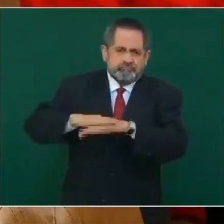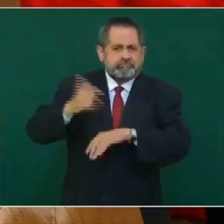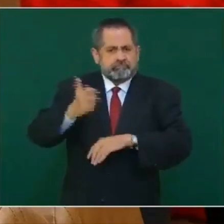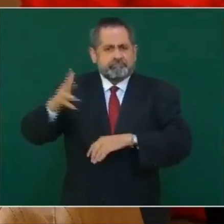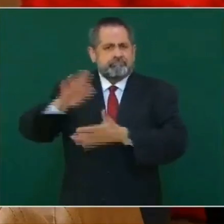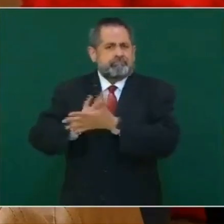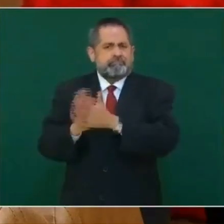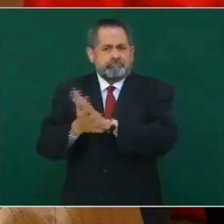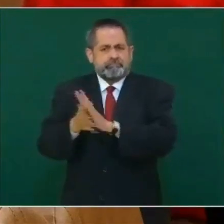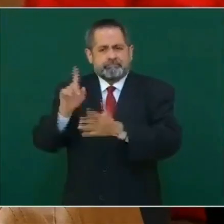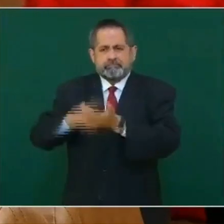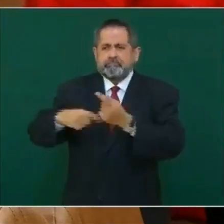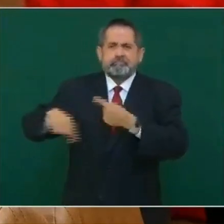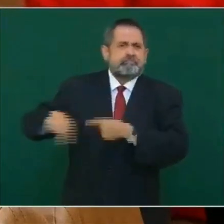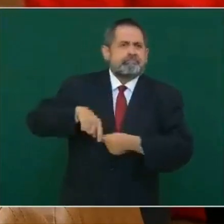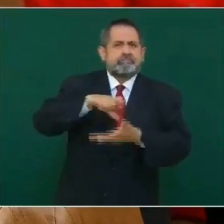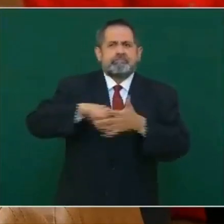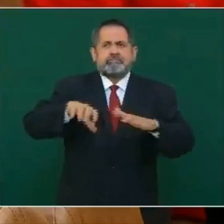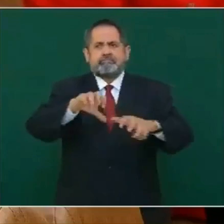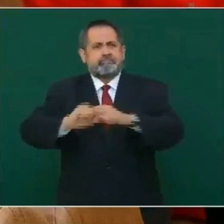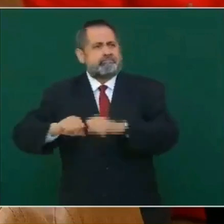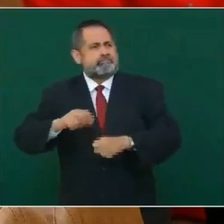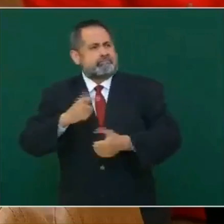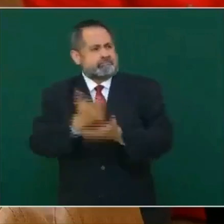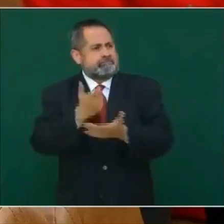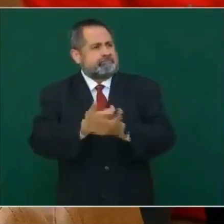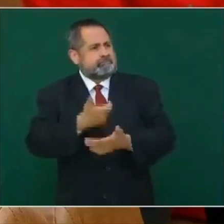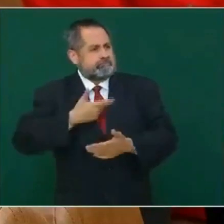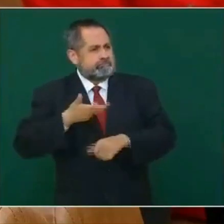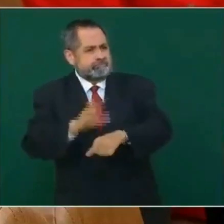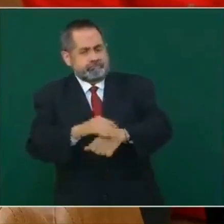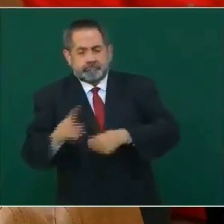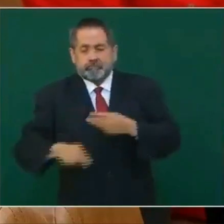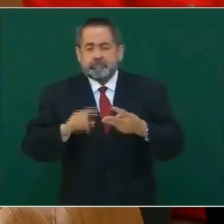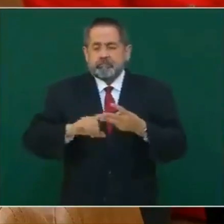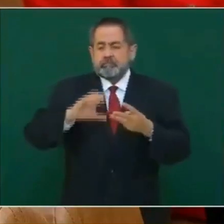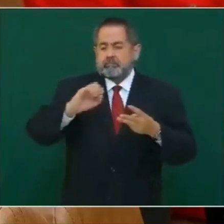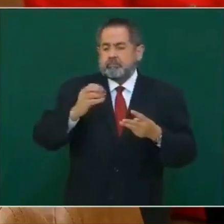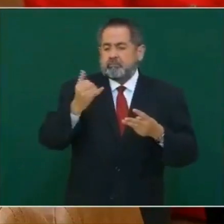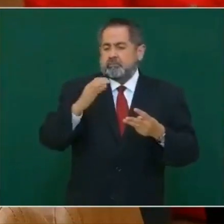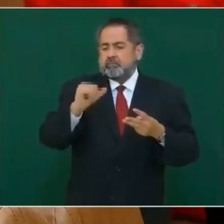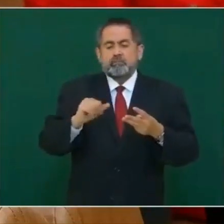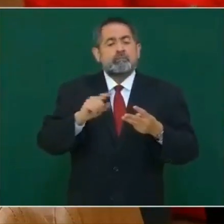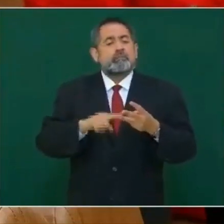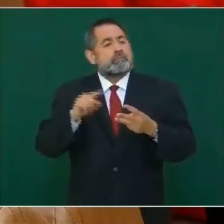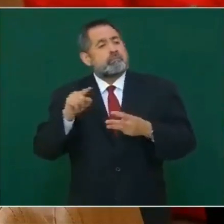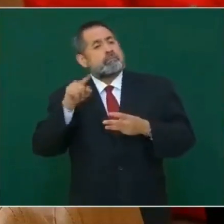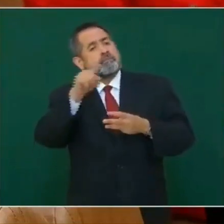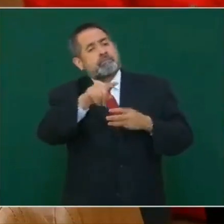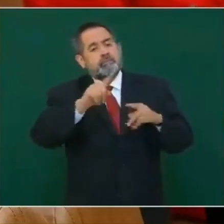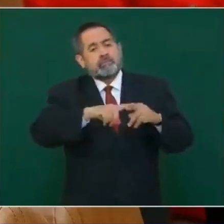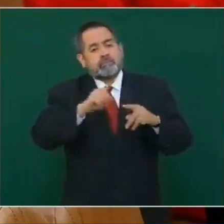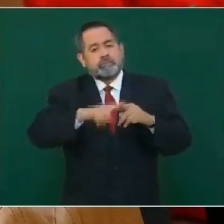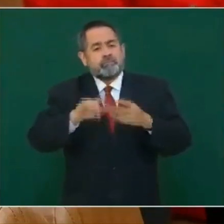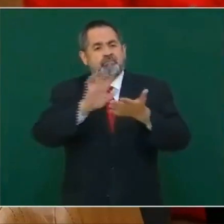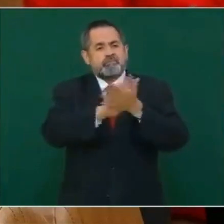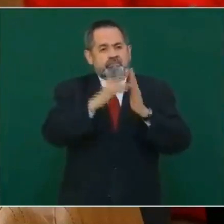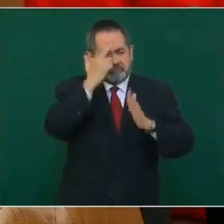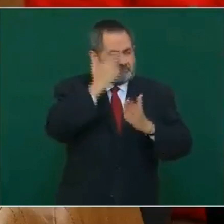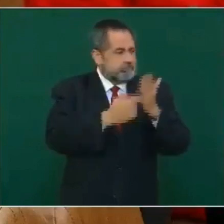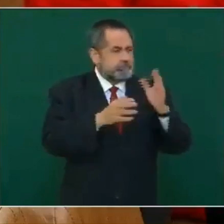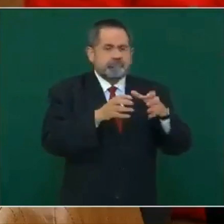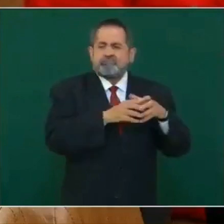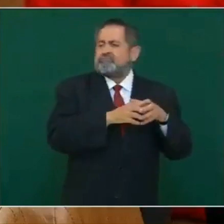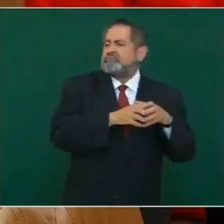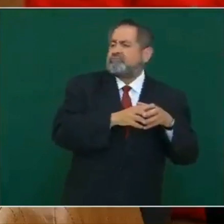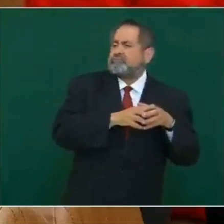cobrar derecho de piso a los que venden tortilla, en Coyuca de Catalán, por ejemplo, a alguien a la delincuencia organizada se le